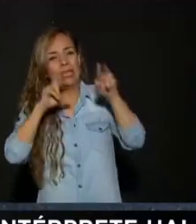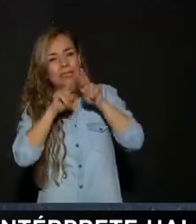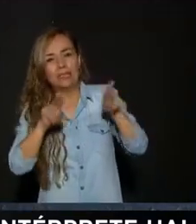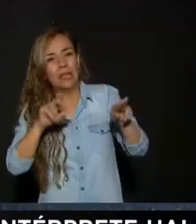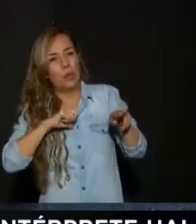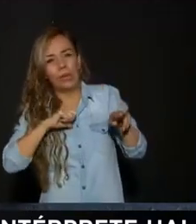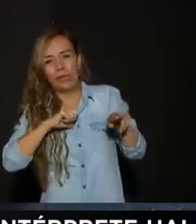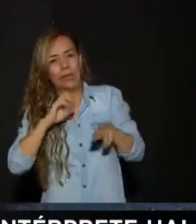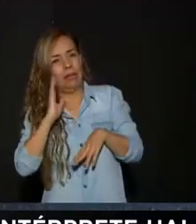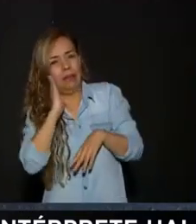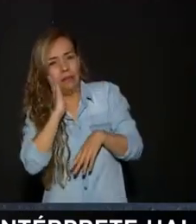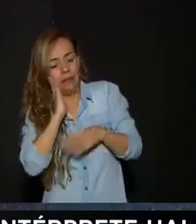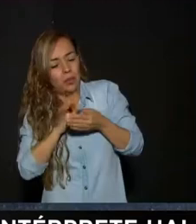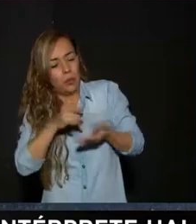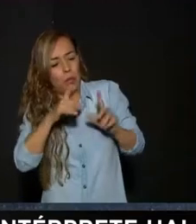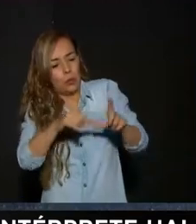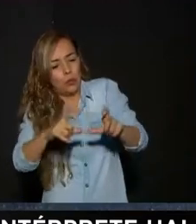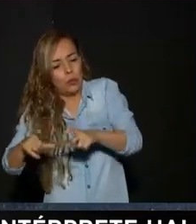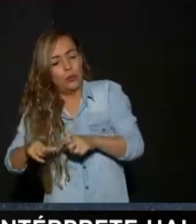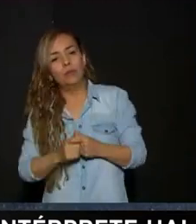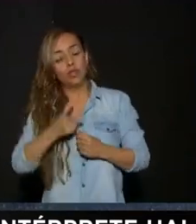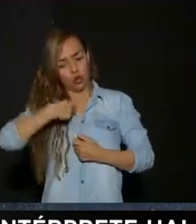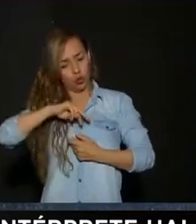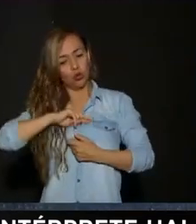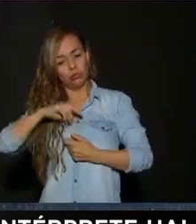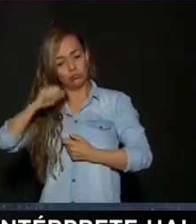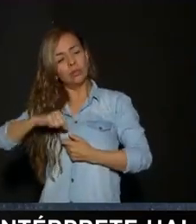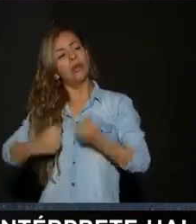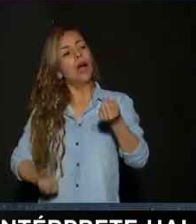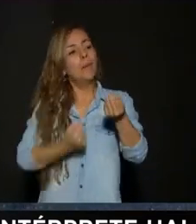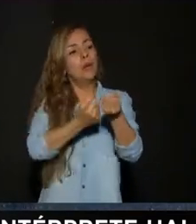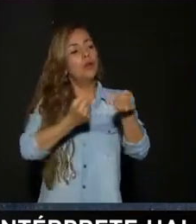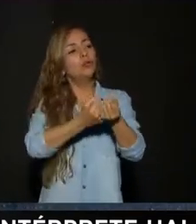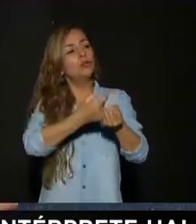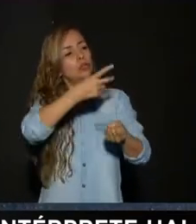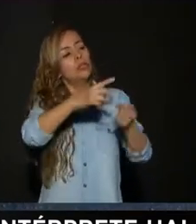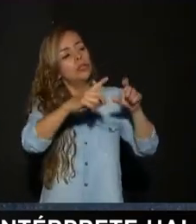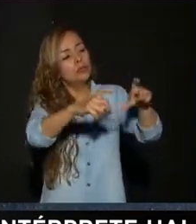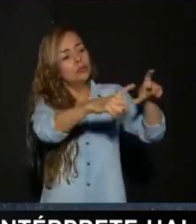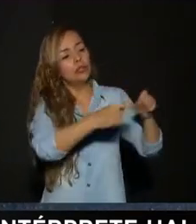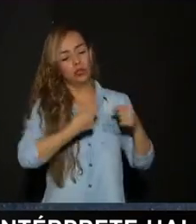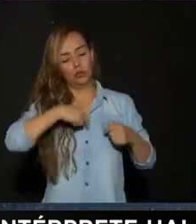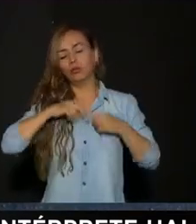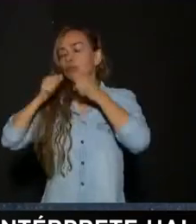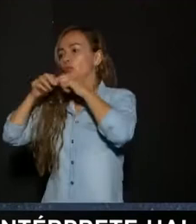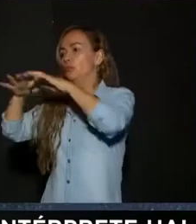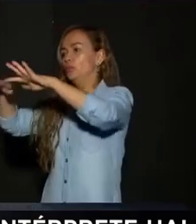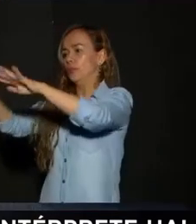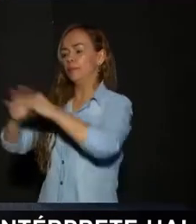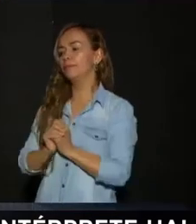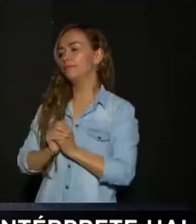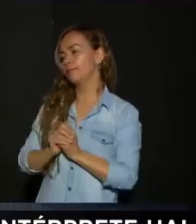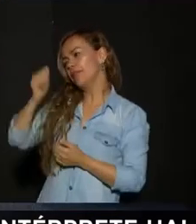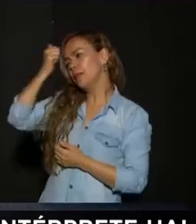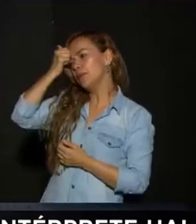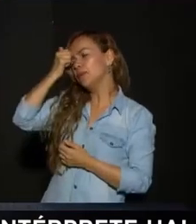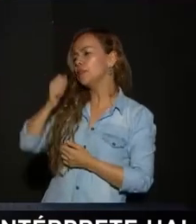Para que Al que conozcamos Le demos como esa voz Esa posibilidad De mostrar Lo que se está vendiendo Comercializando Bueno Profesor Luis Carlos Rúa